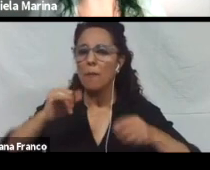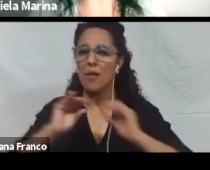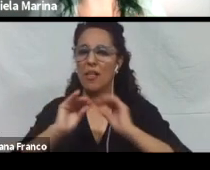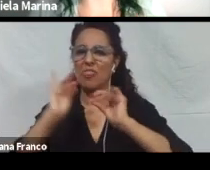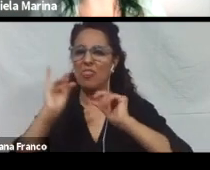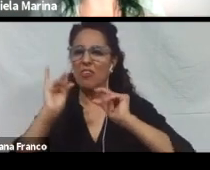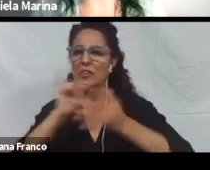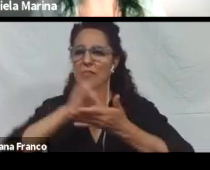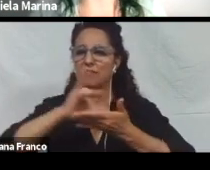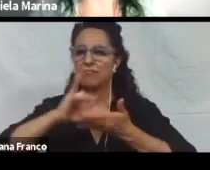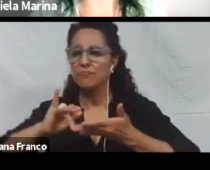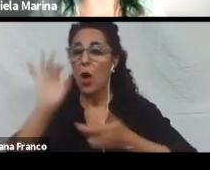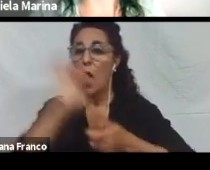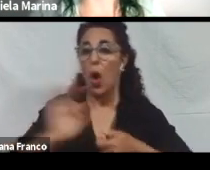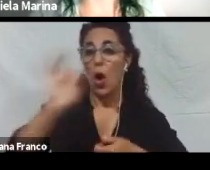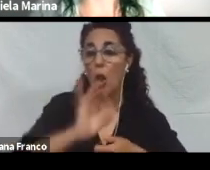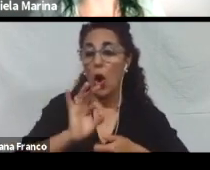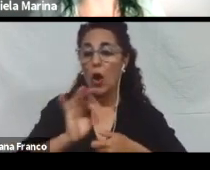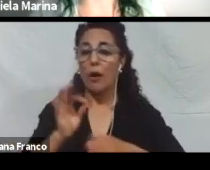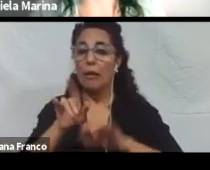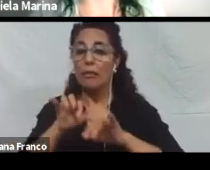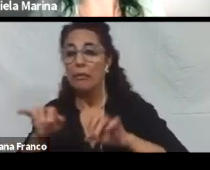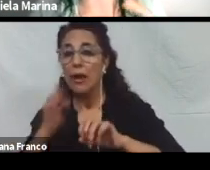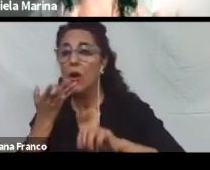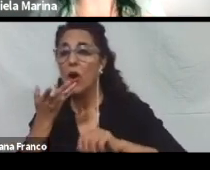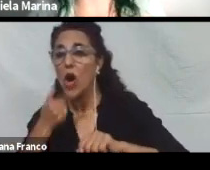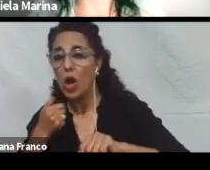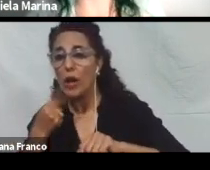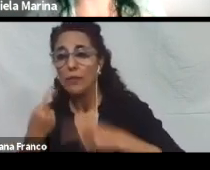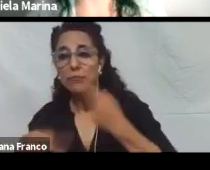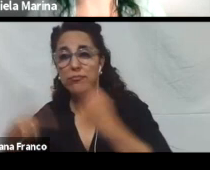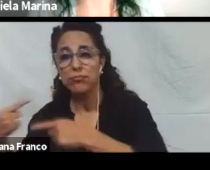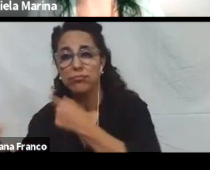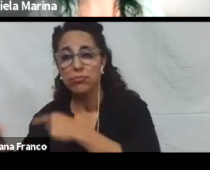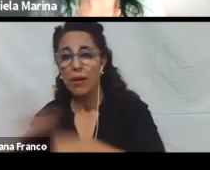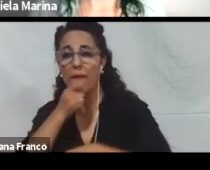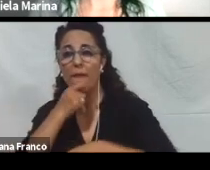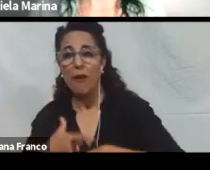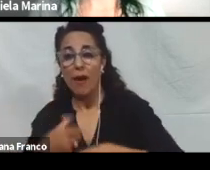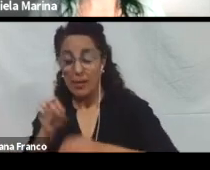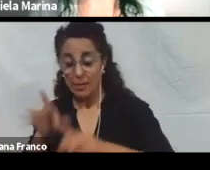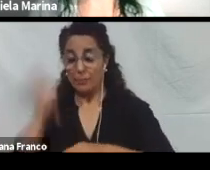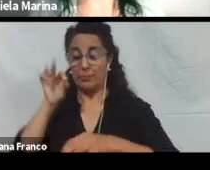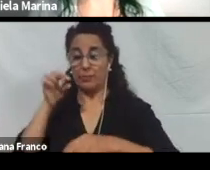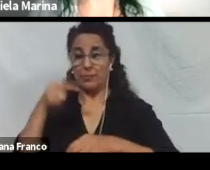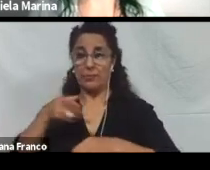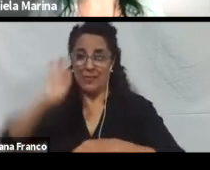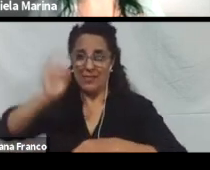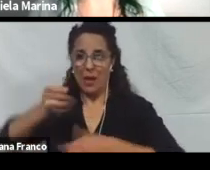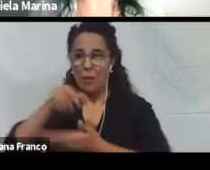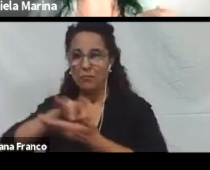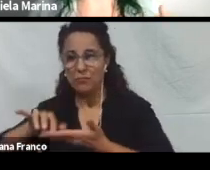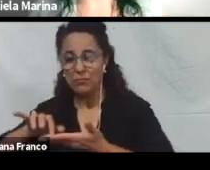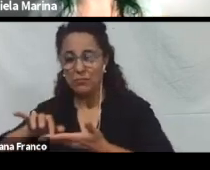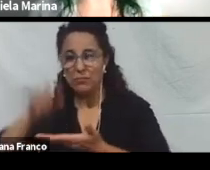también vienen con teclas de colores para identificar los grupos de letras de forma más sencilla y rápida. Y también este punto tiene que ver con